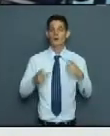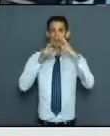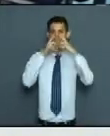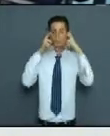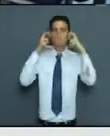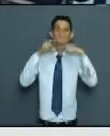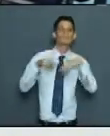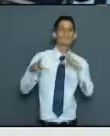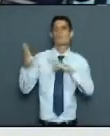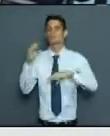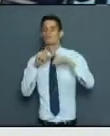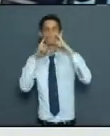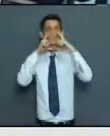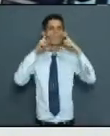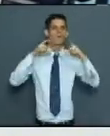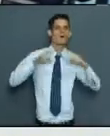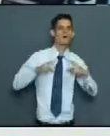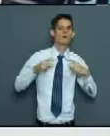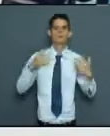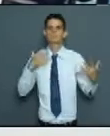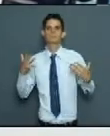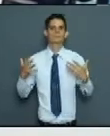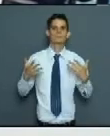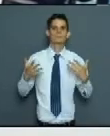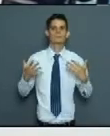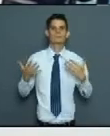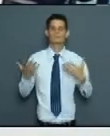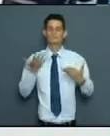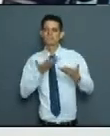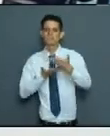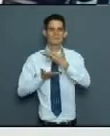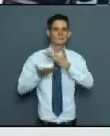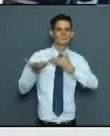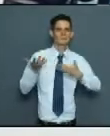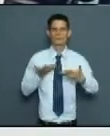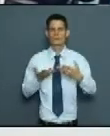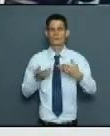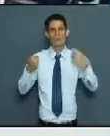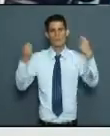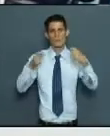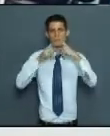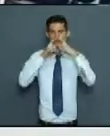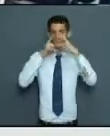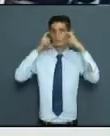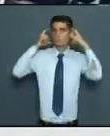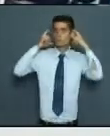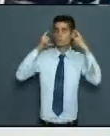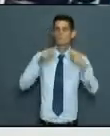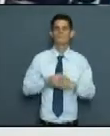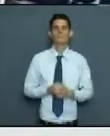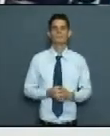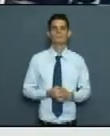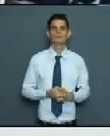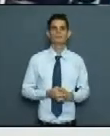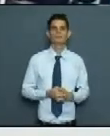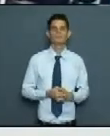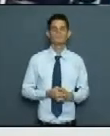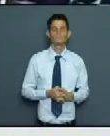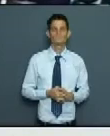correctamente el nasobuco o no tenemos el paso podálico, no lo tenemos